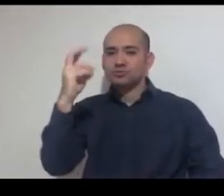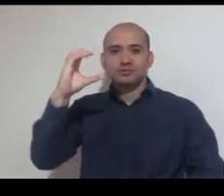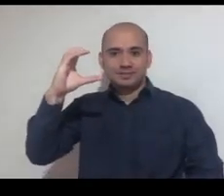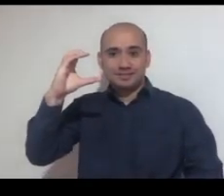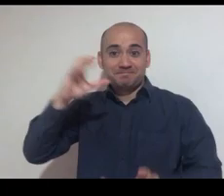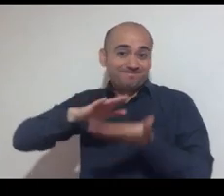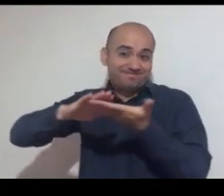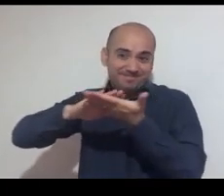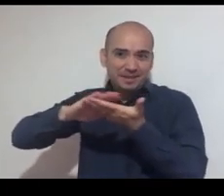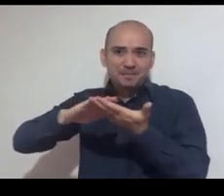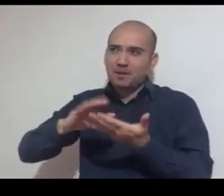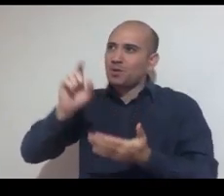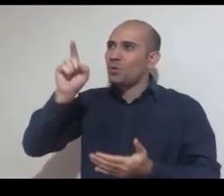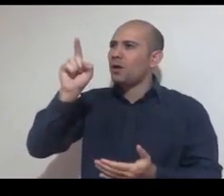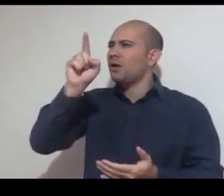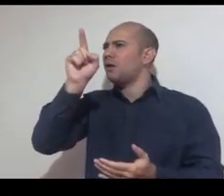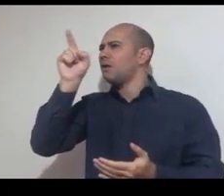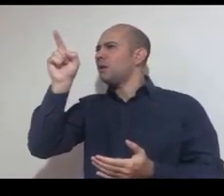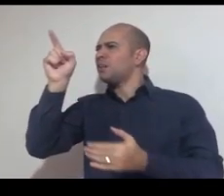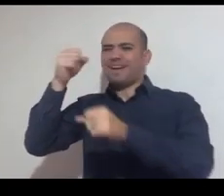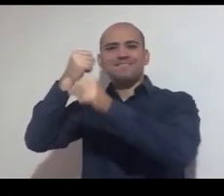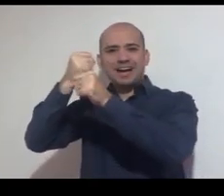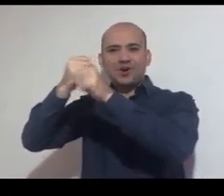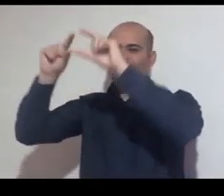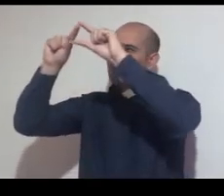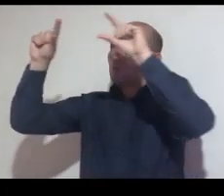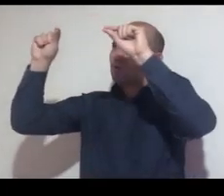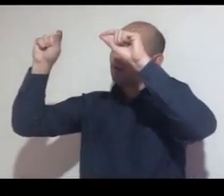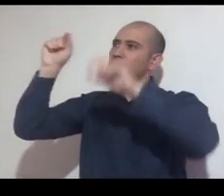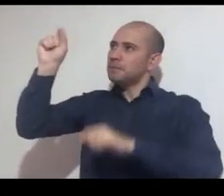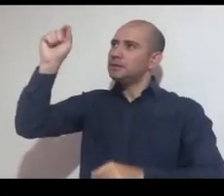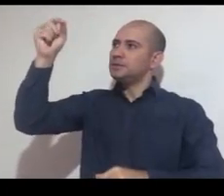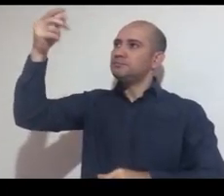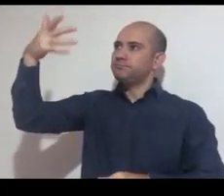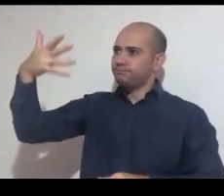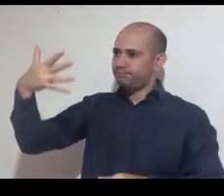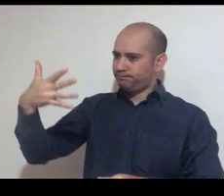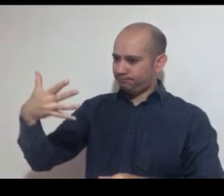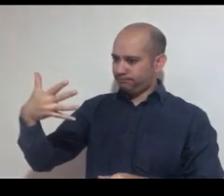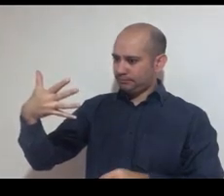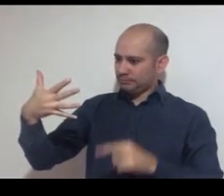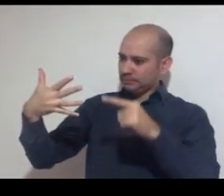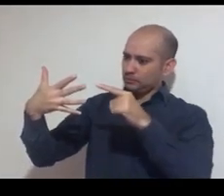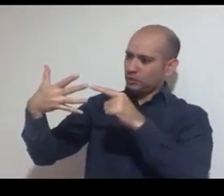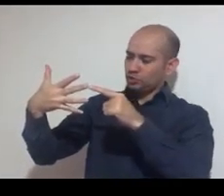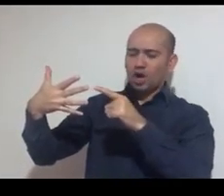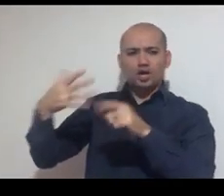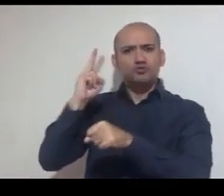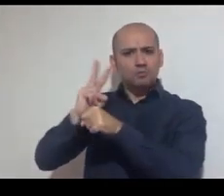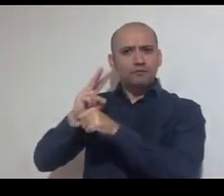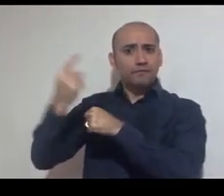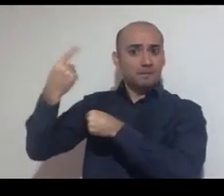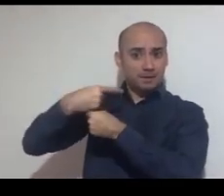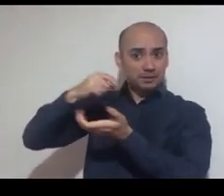Nos va a aparecer esta opción y nos vamos específicamente a Trabajos. Ya en Trabajos, ya nosotros apretamos la